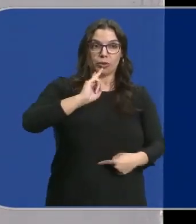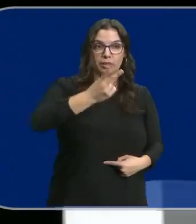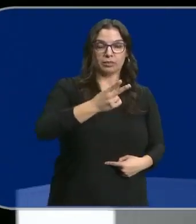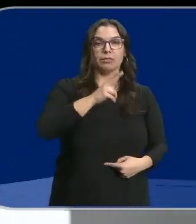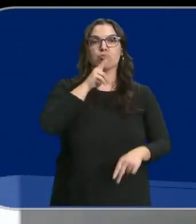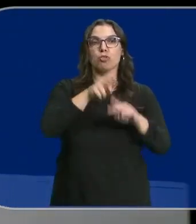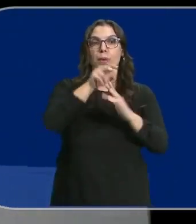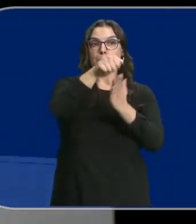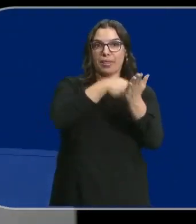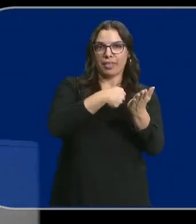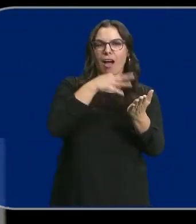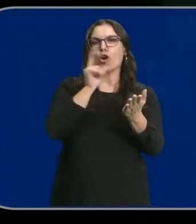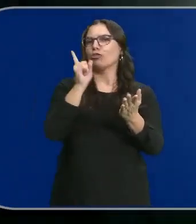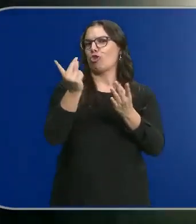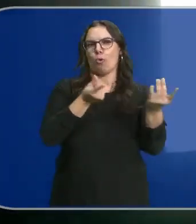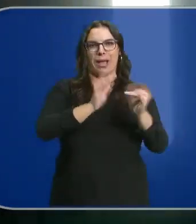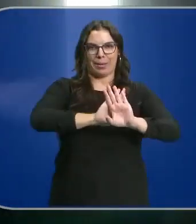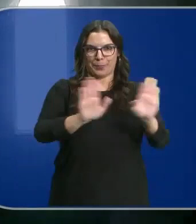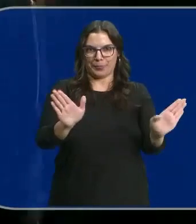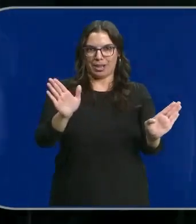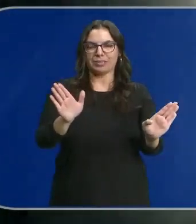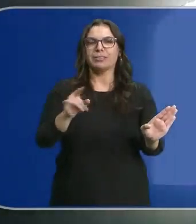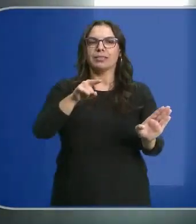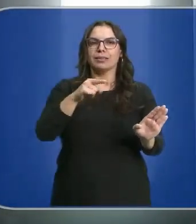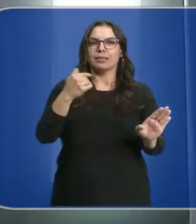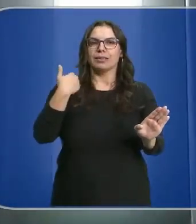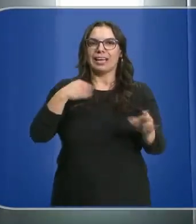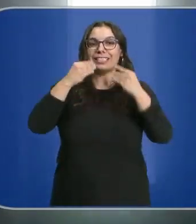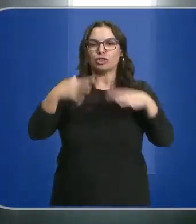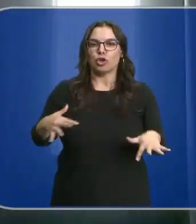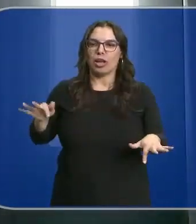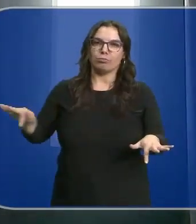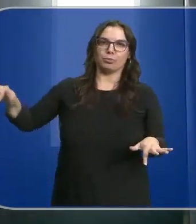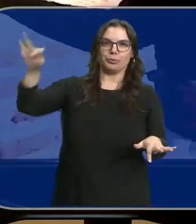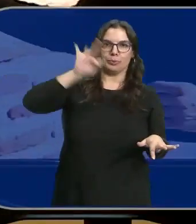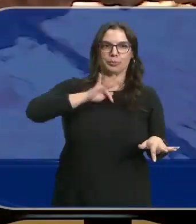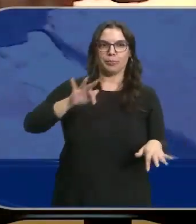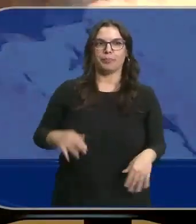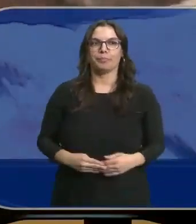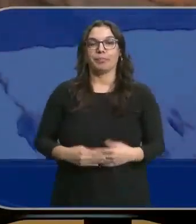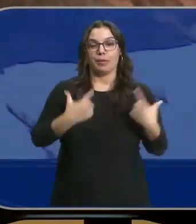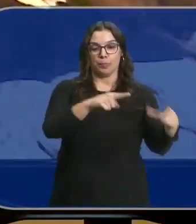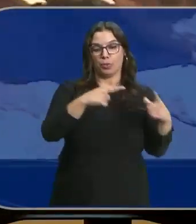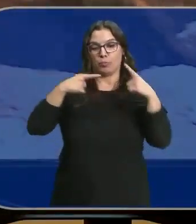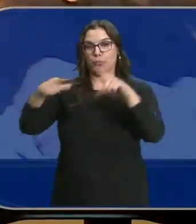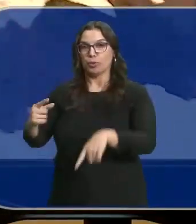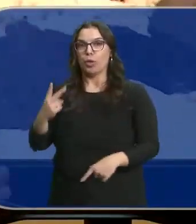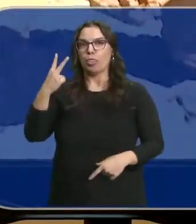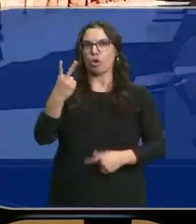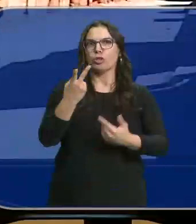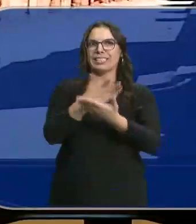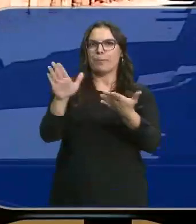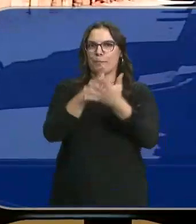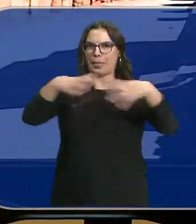Vacía, ahora sí solo con el baile como protagonista, cierra el círculo de su historia. Son dos piezas que pueden viajar por